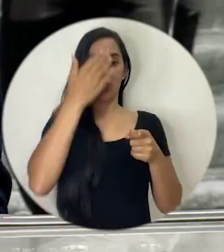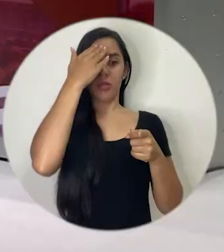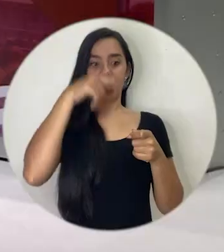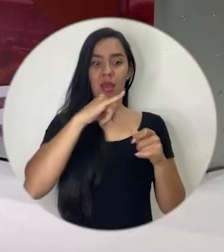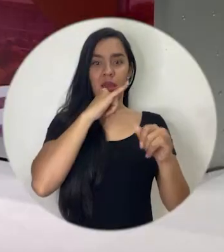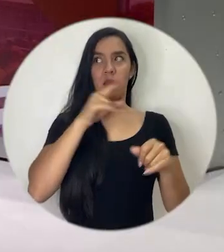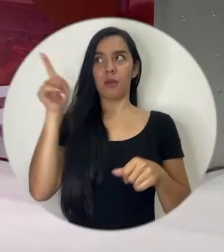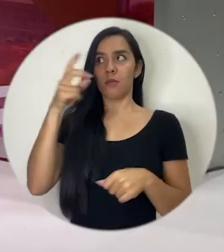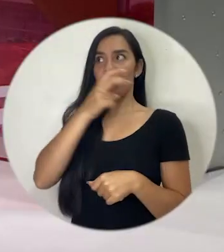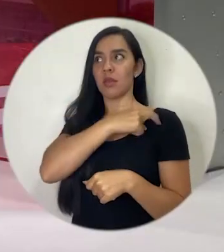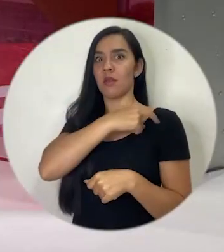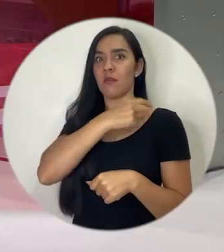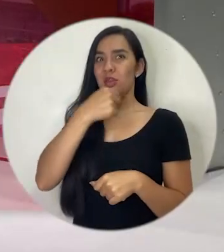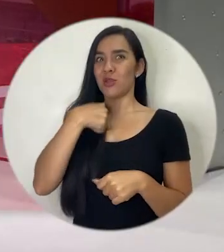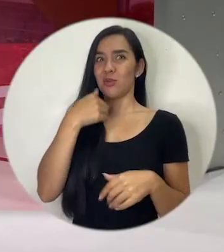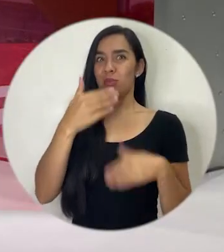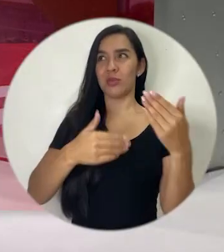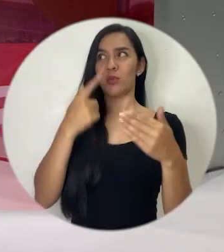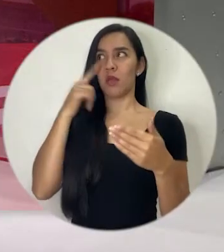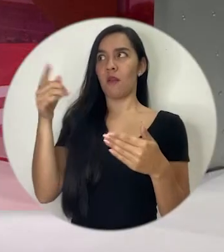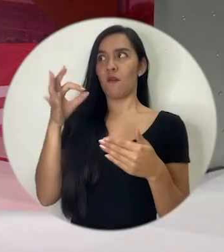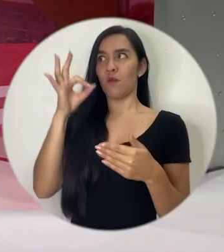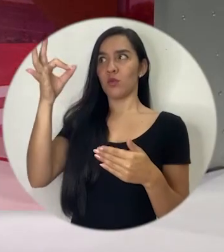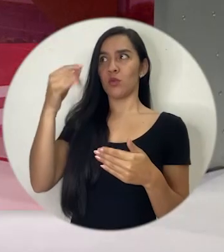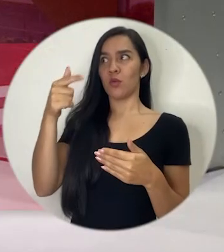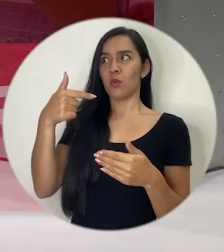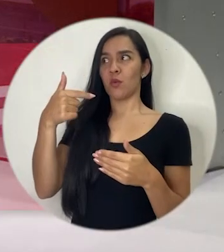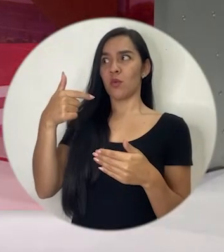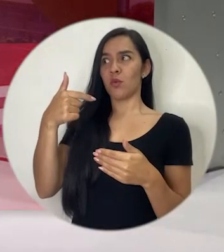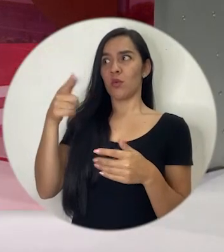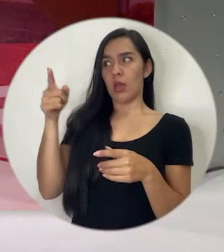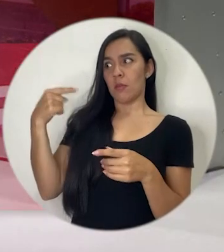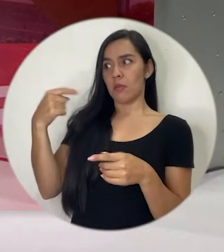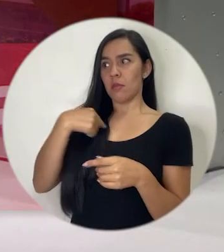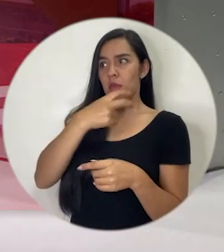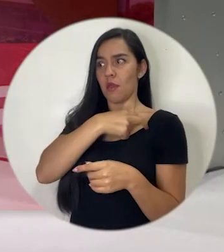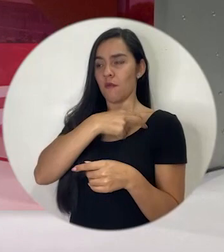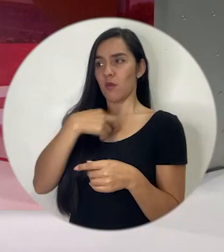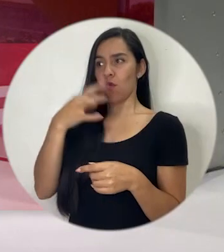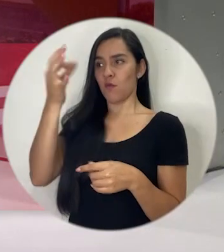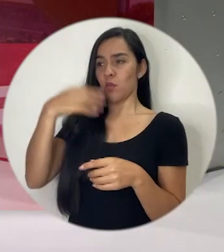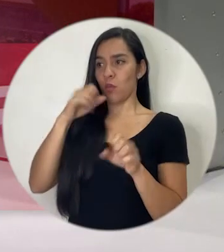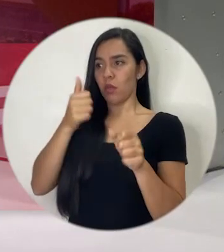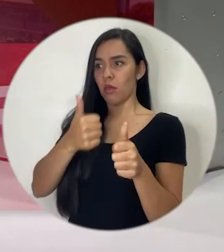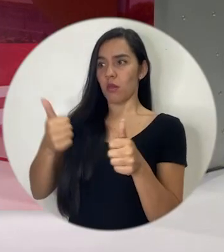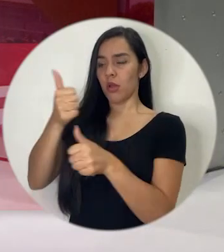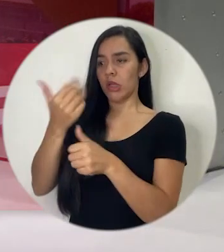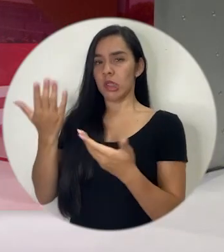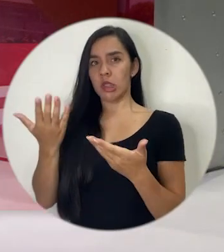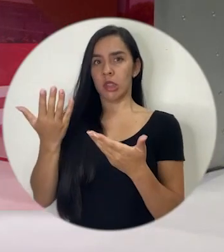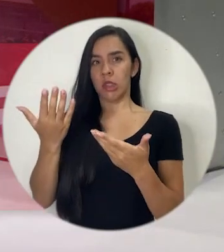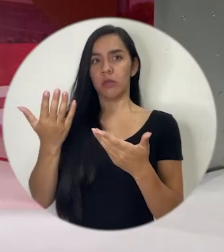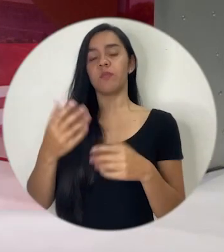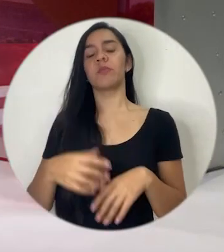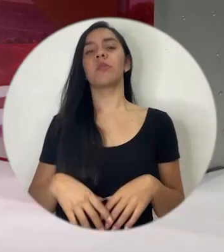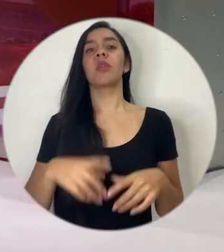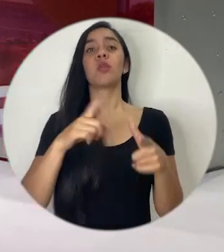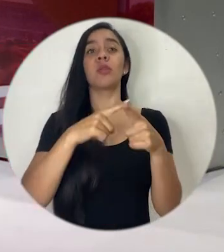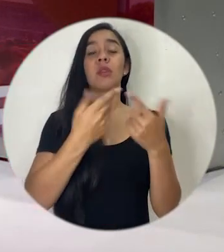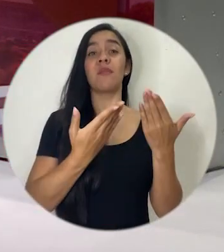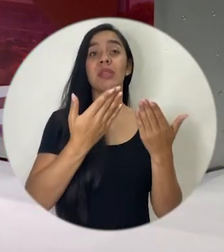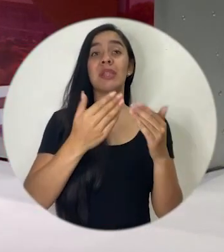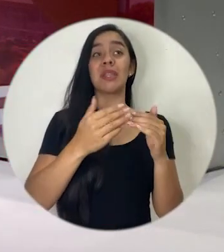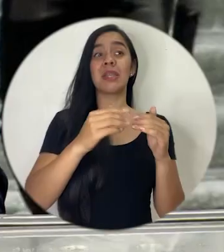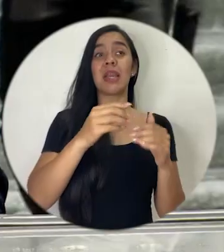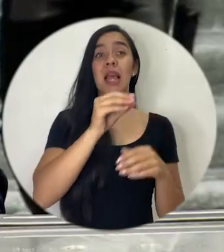nosotros hemos ya corregido tasas de interés no necesariamente al nivel por exceso de la tasa de usura